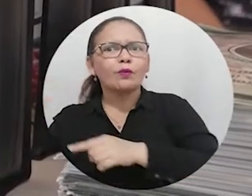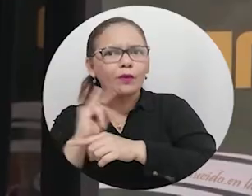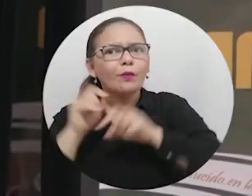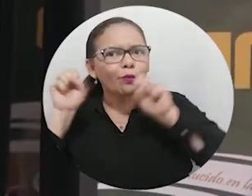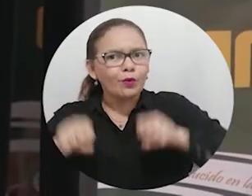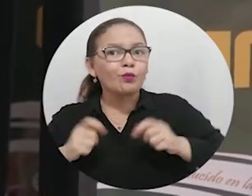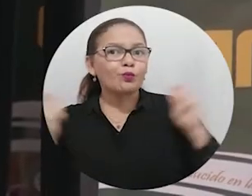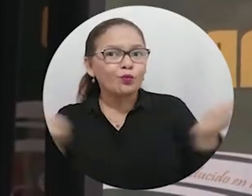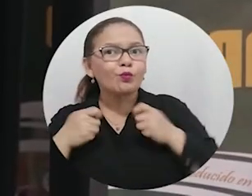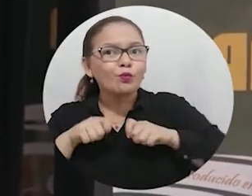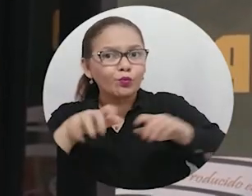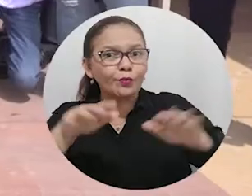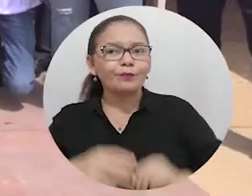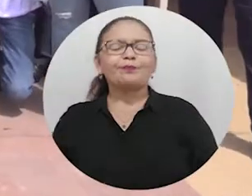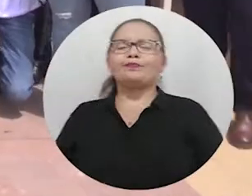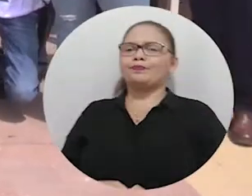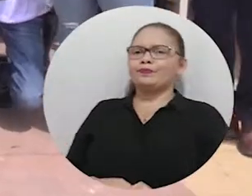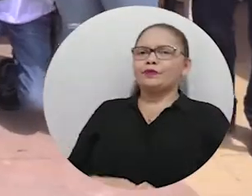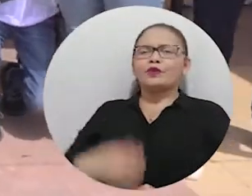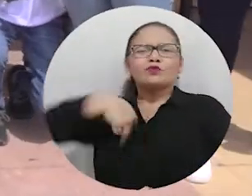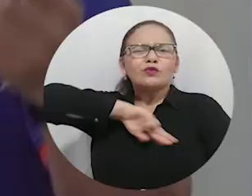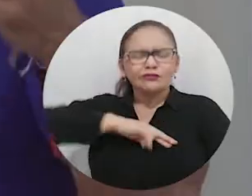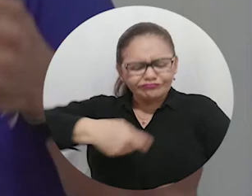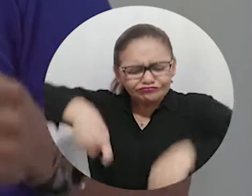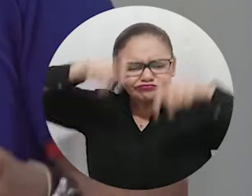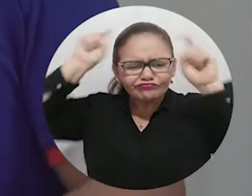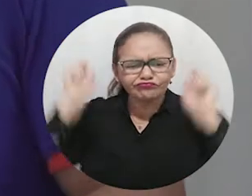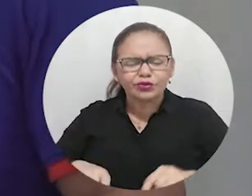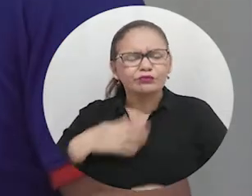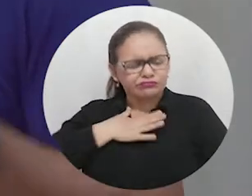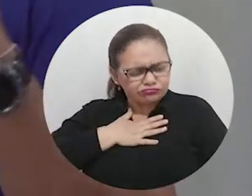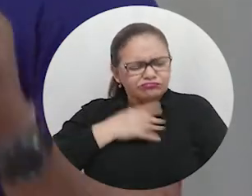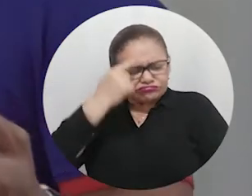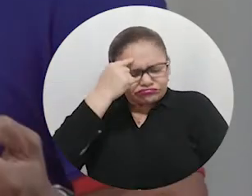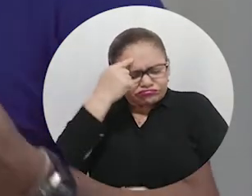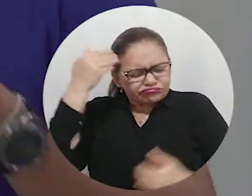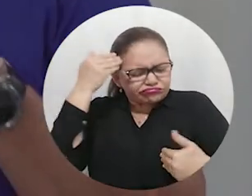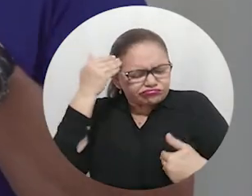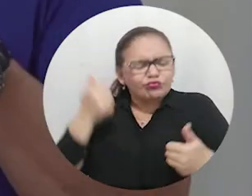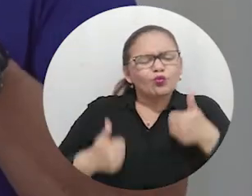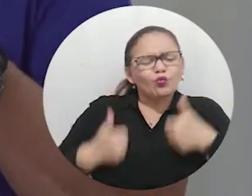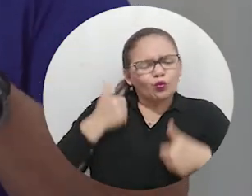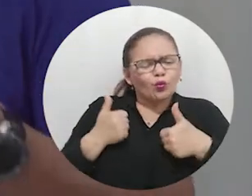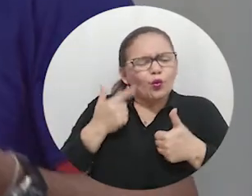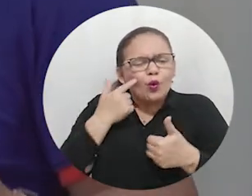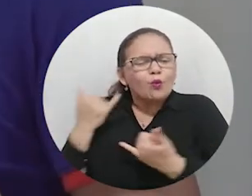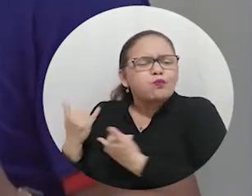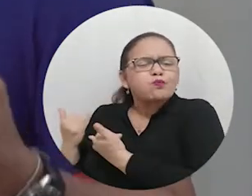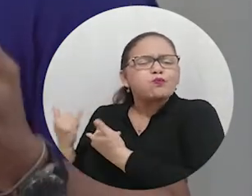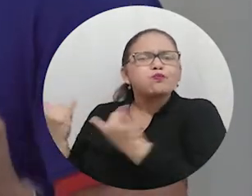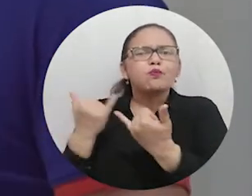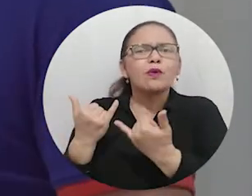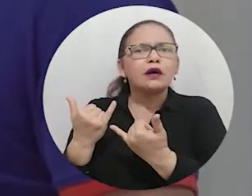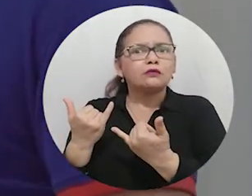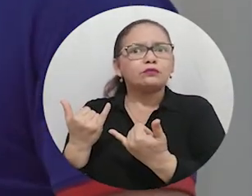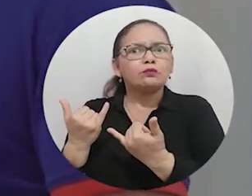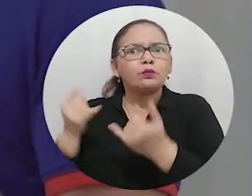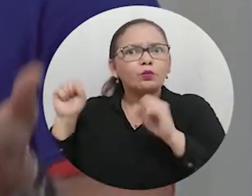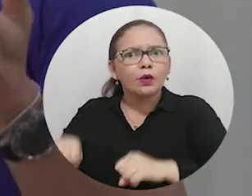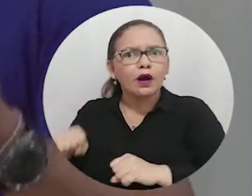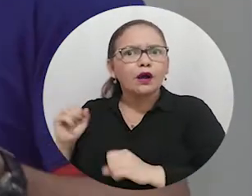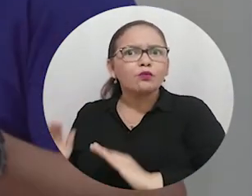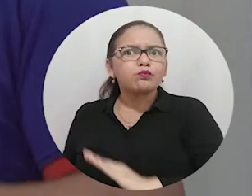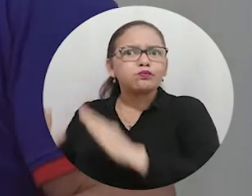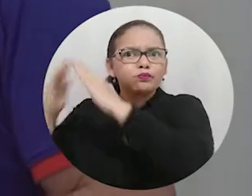Magdalena y el mundo el café de la Sierra Nevada de Santa Marta. Creo que nosotros tenemos que empezar en ese camino por crear una ruta